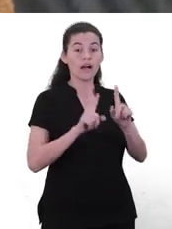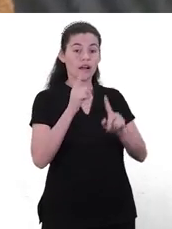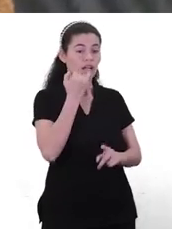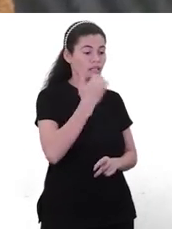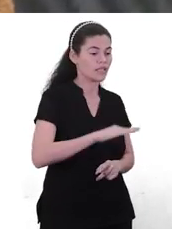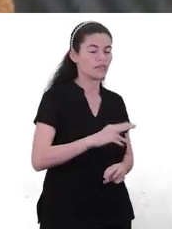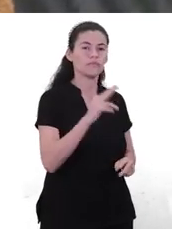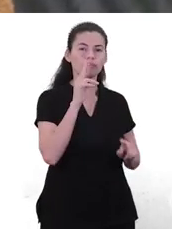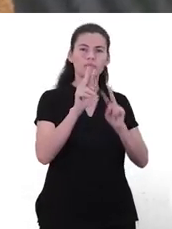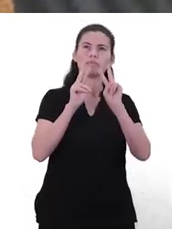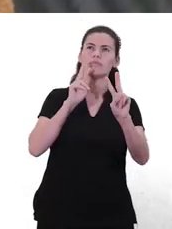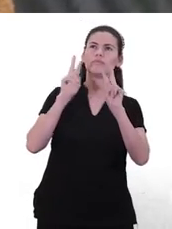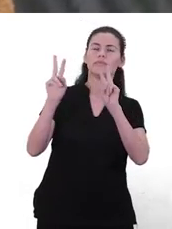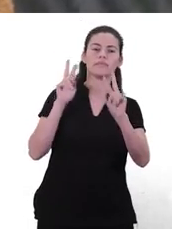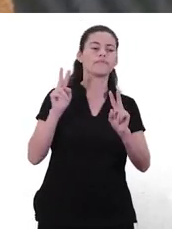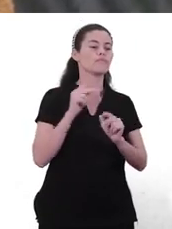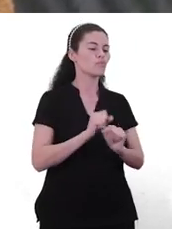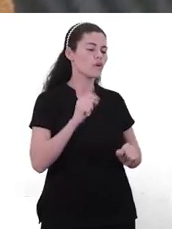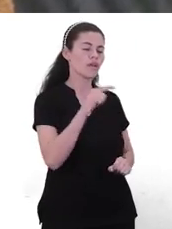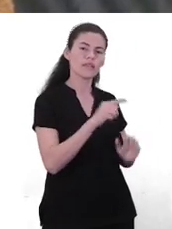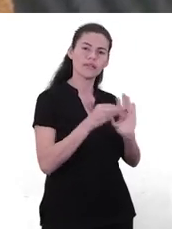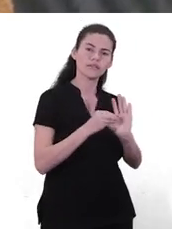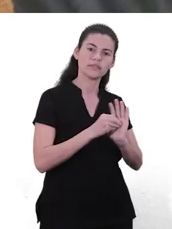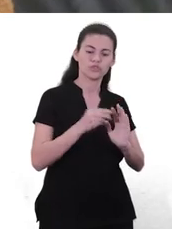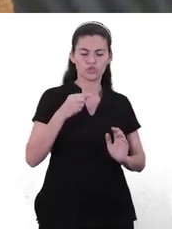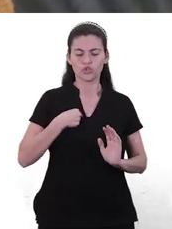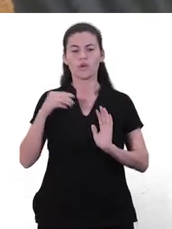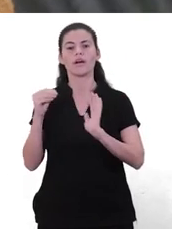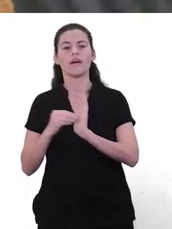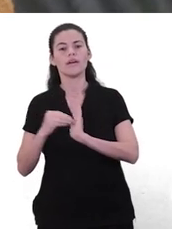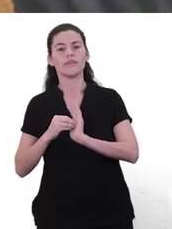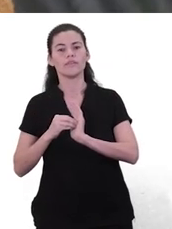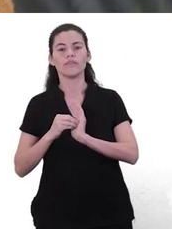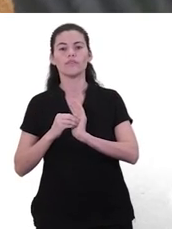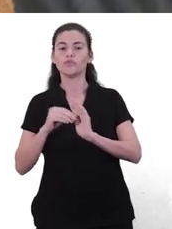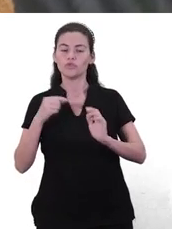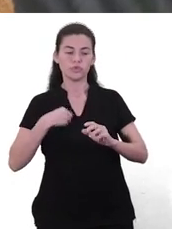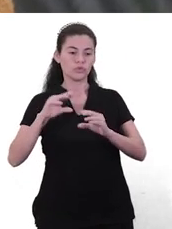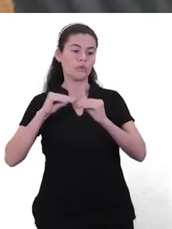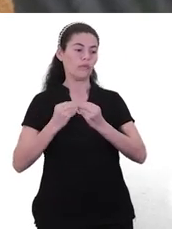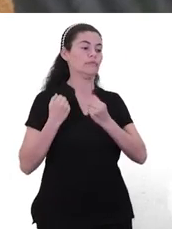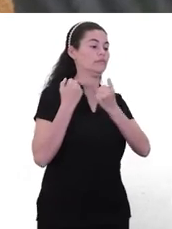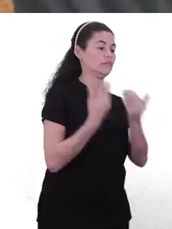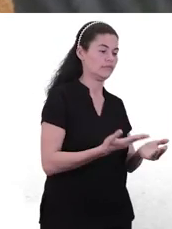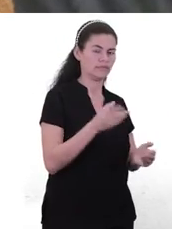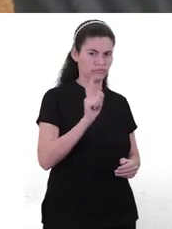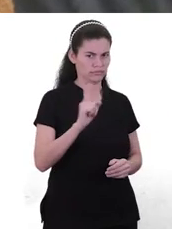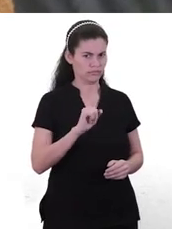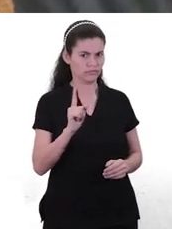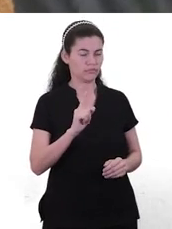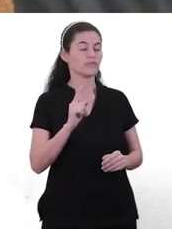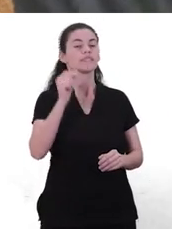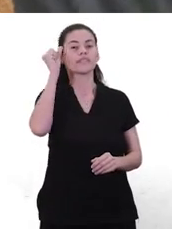tiempo qué oportunidad hay, puede hacer él, qué puede hacer mi hijo y qué yo estoy haciendo por él. Que no significa no darle apoyos.